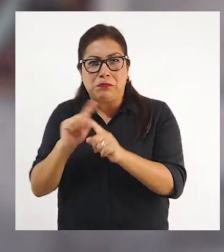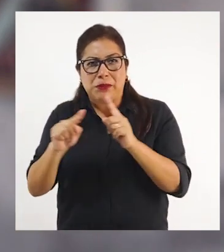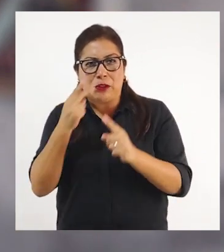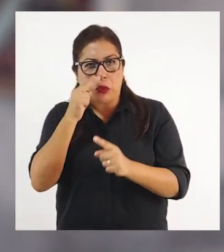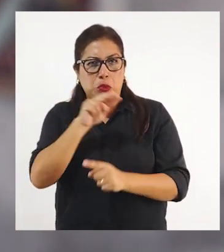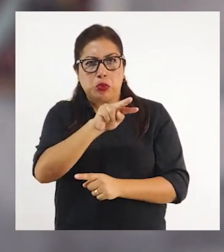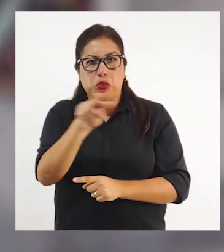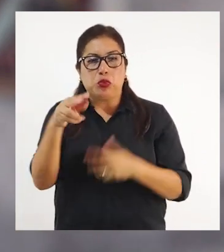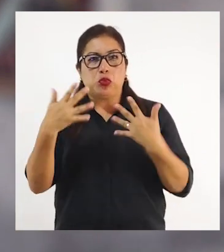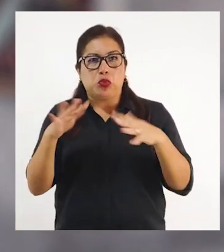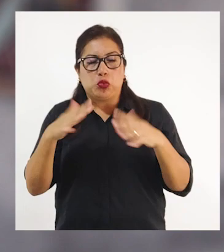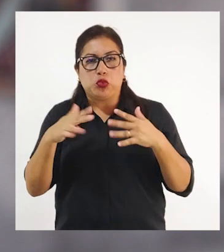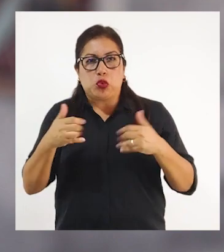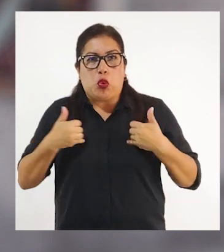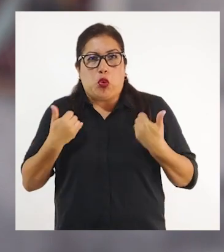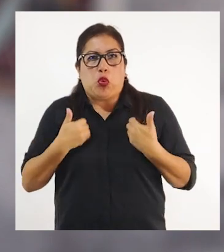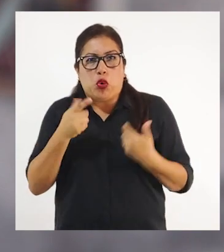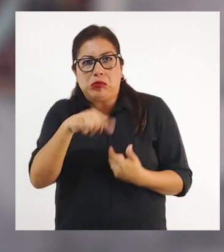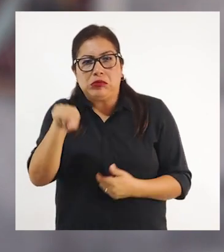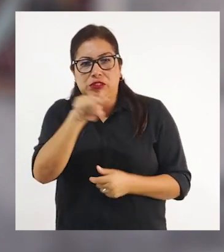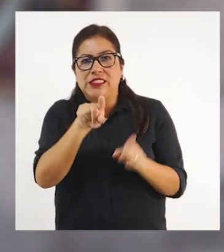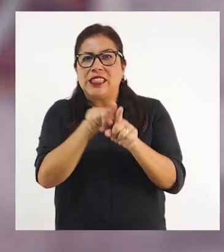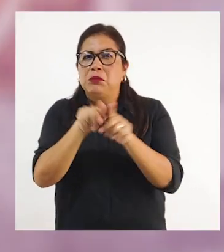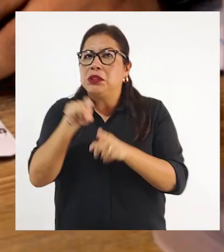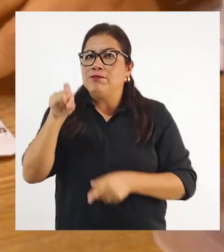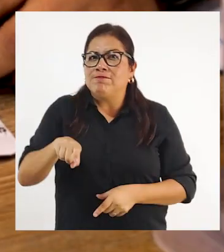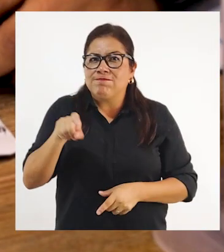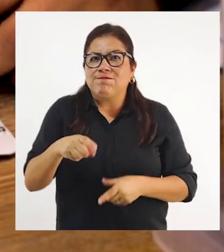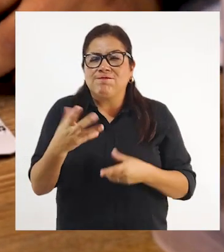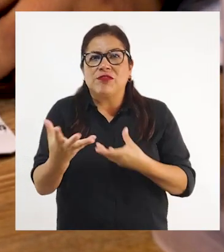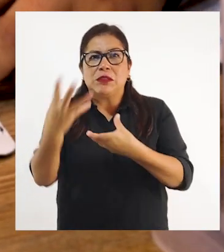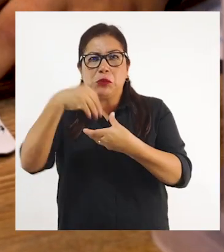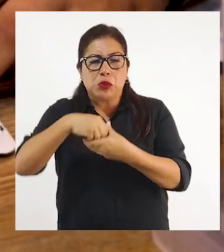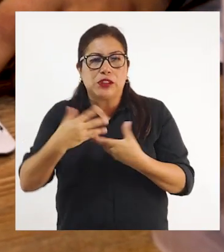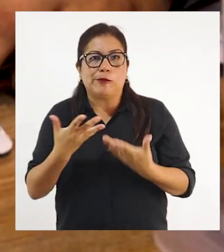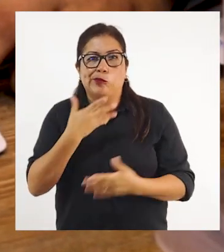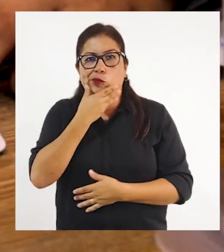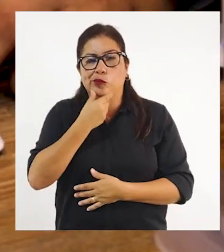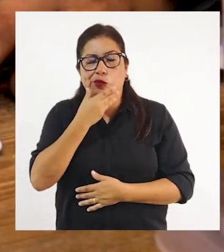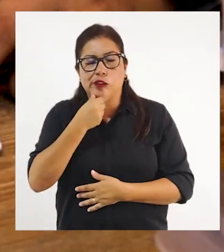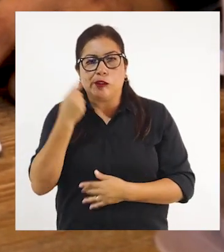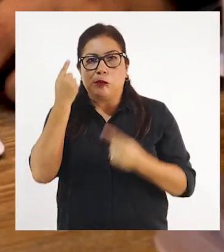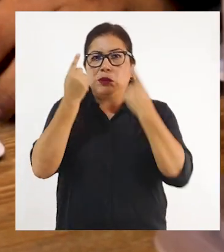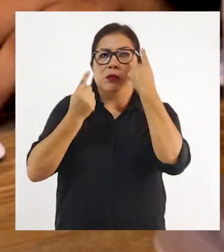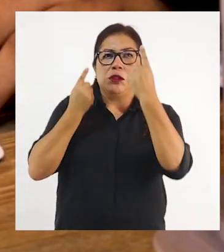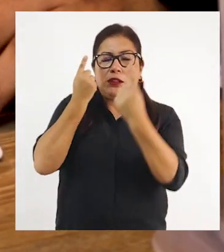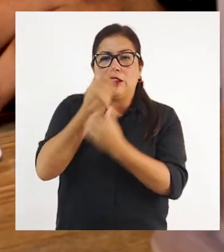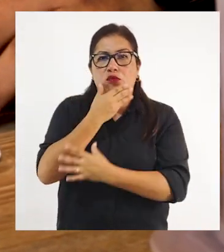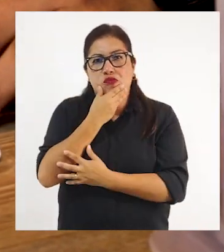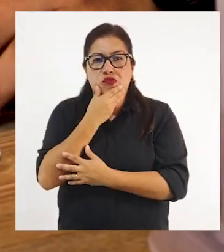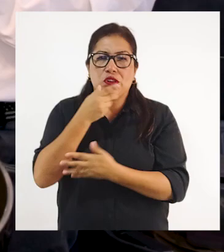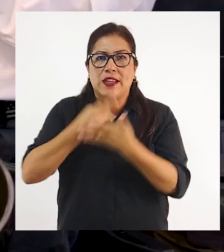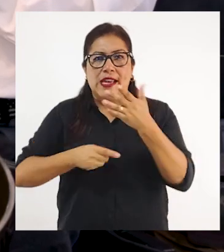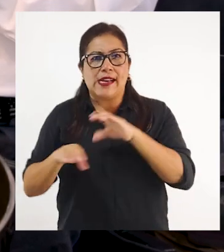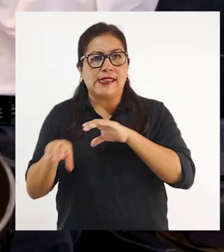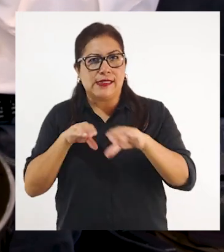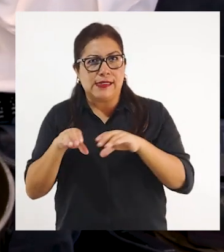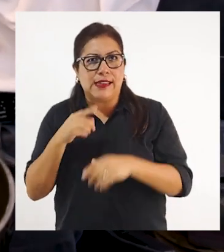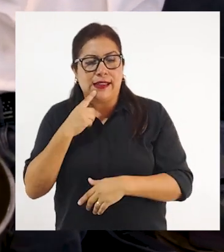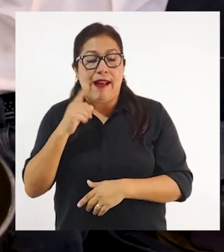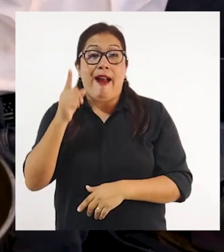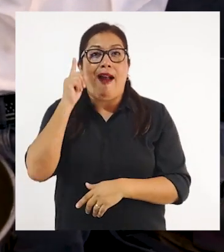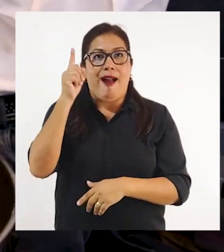hay más chicos que necesitan también estar involucrados. Entonces, lo que pensamos en ese momento fue,